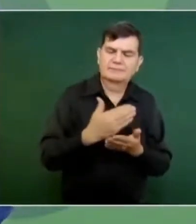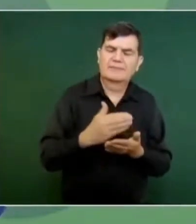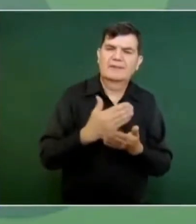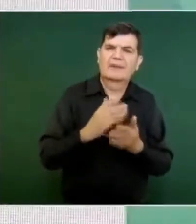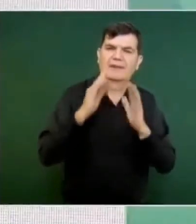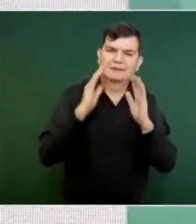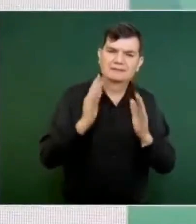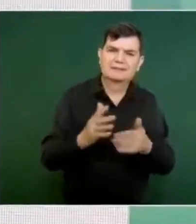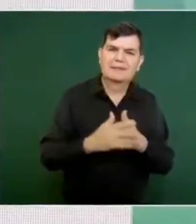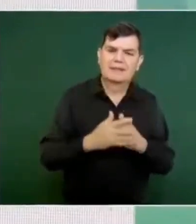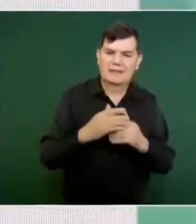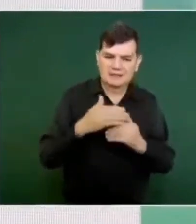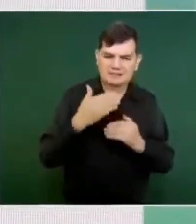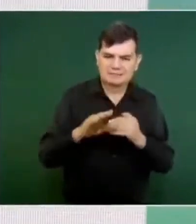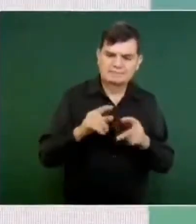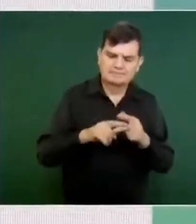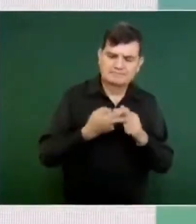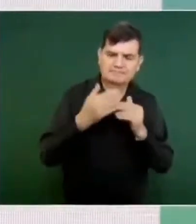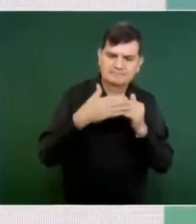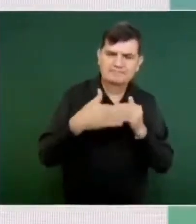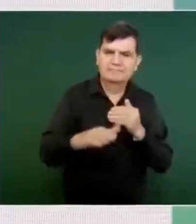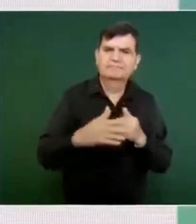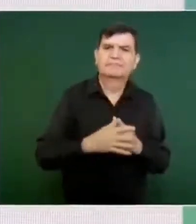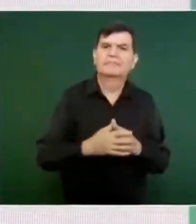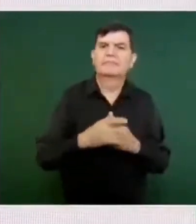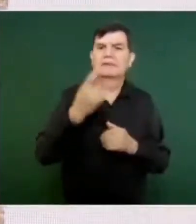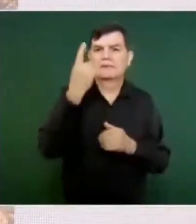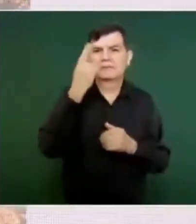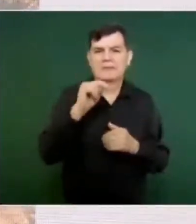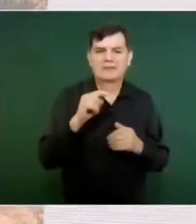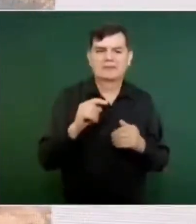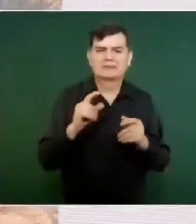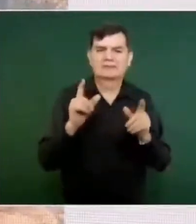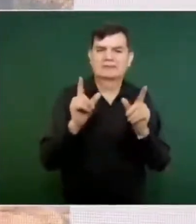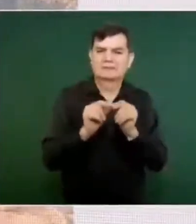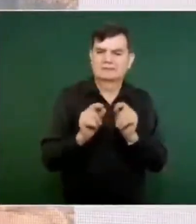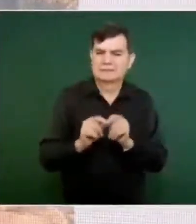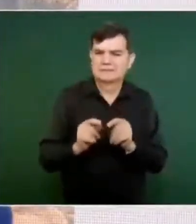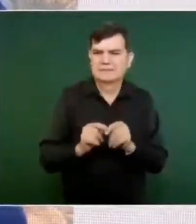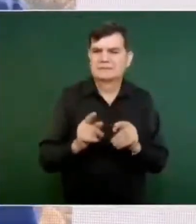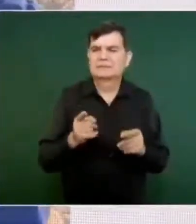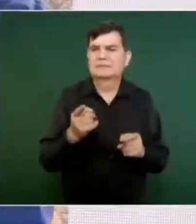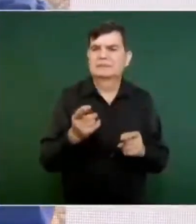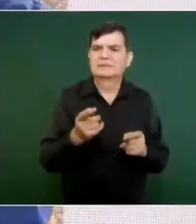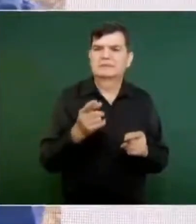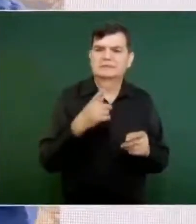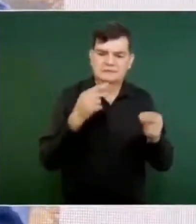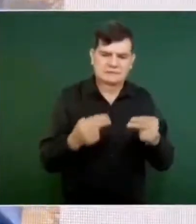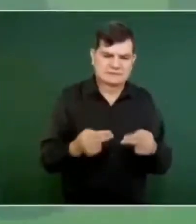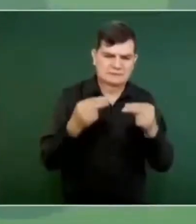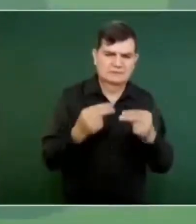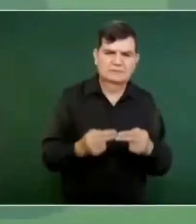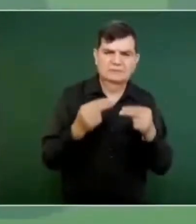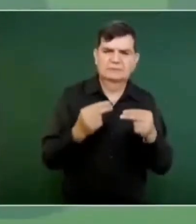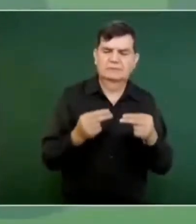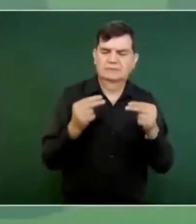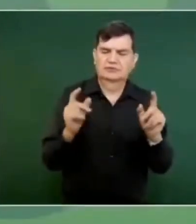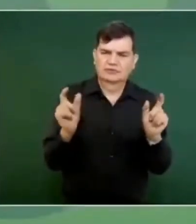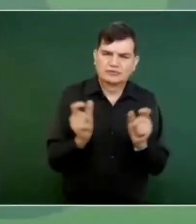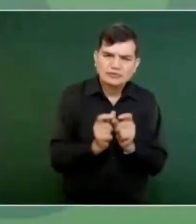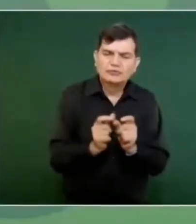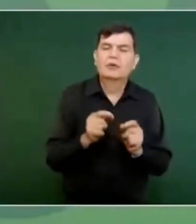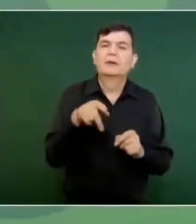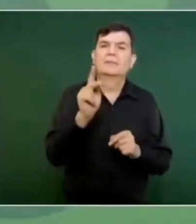van a iniciar para muy pequeños negocios, pero